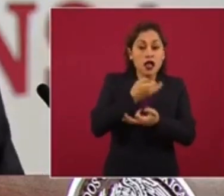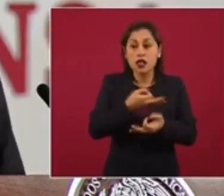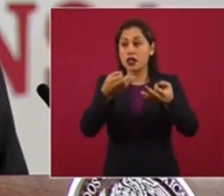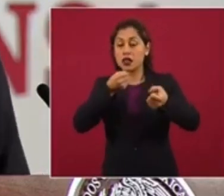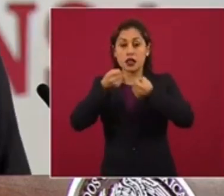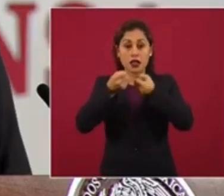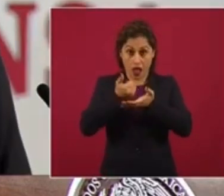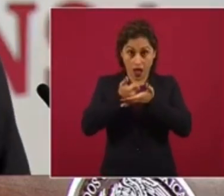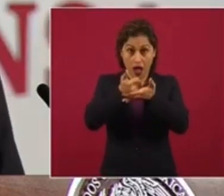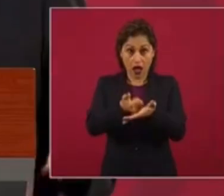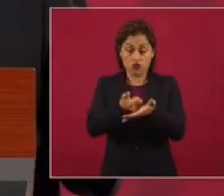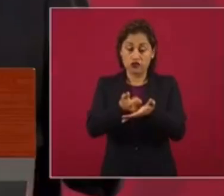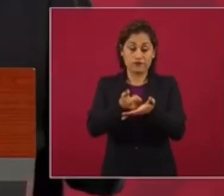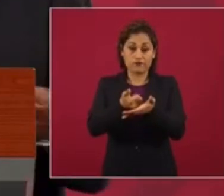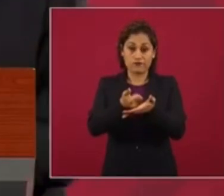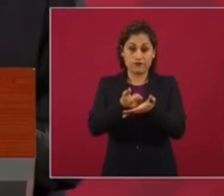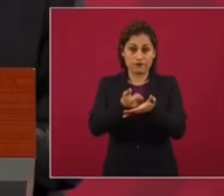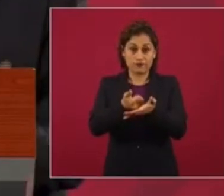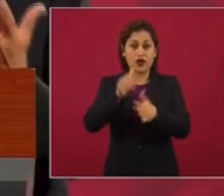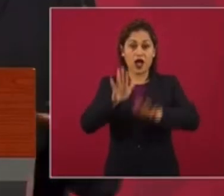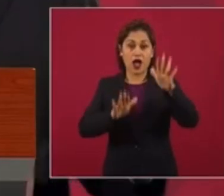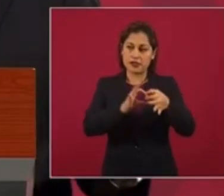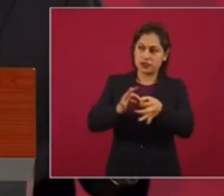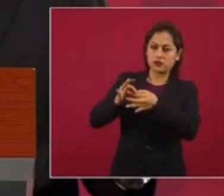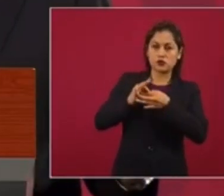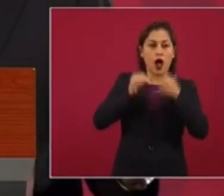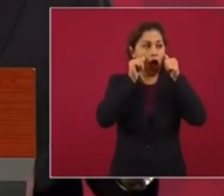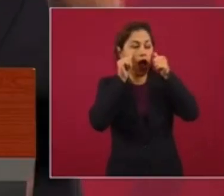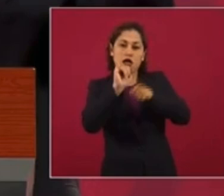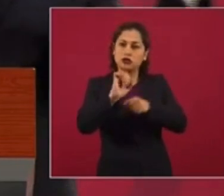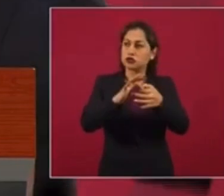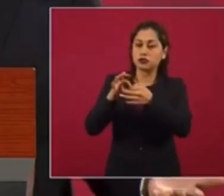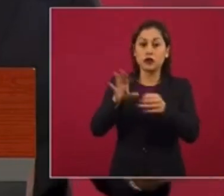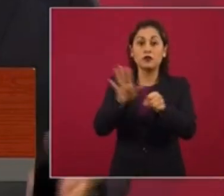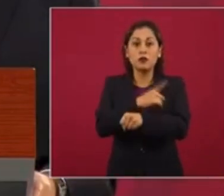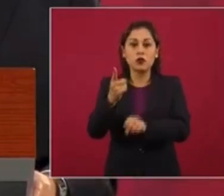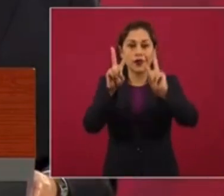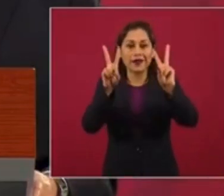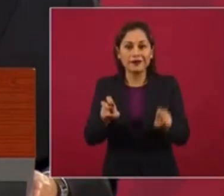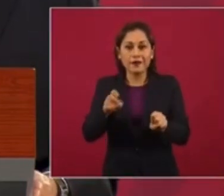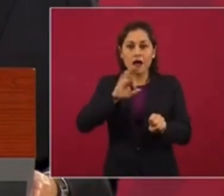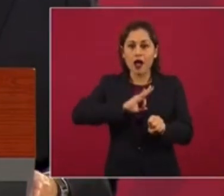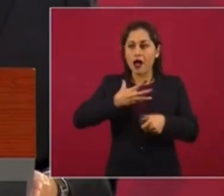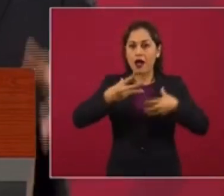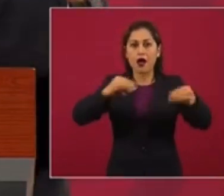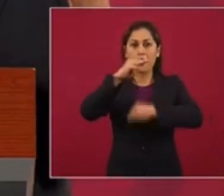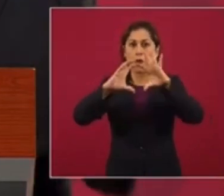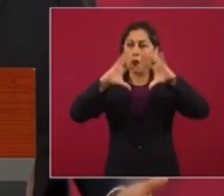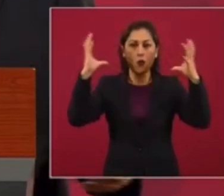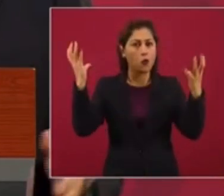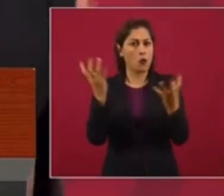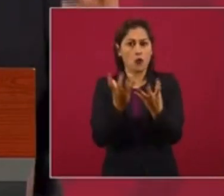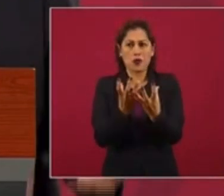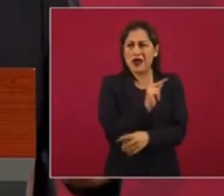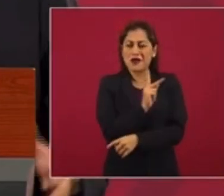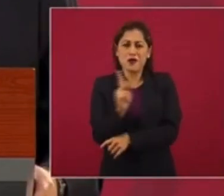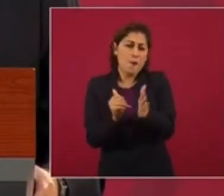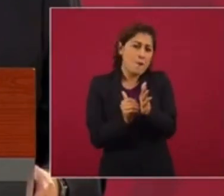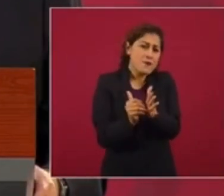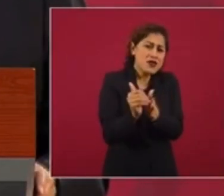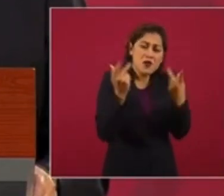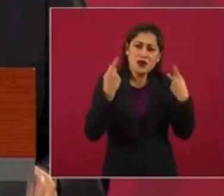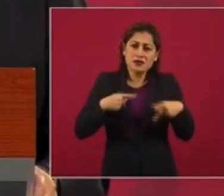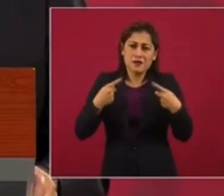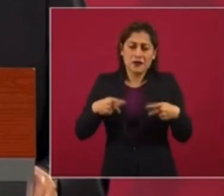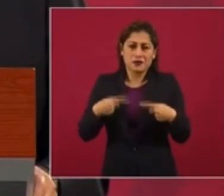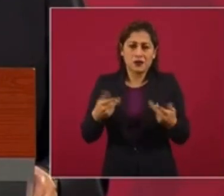solidarizarse con lo que está sucediendo, que es un asunto mundial, que está afectando a todos, a millones de